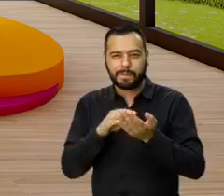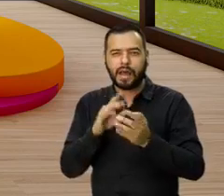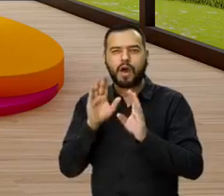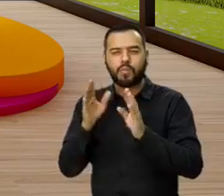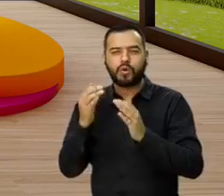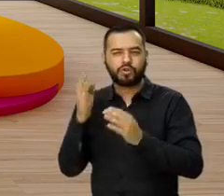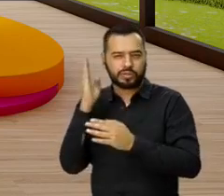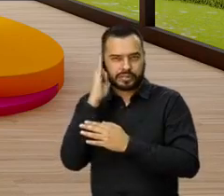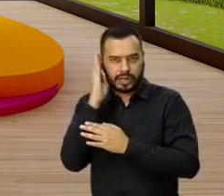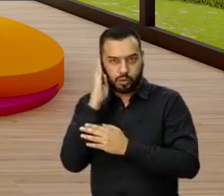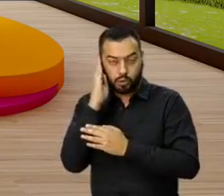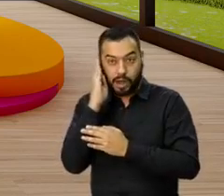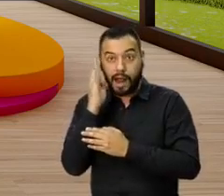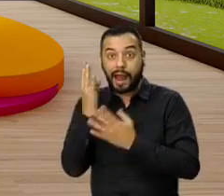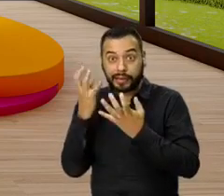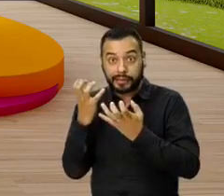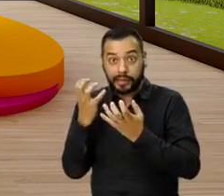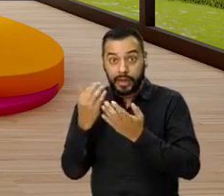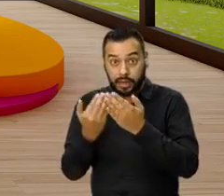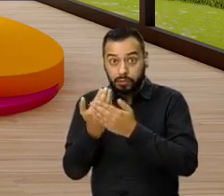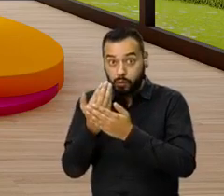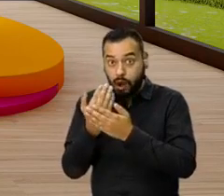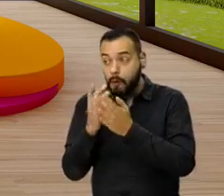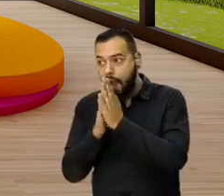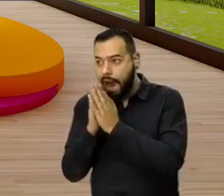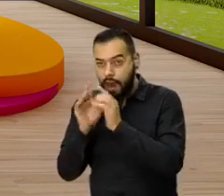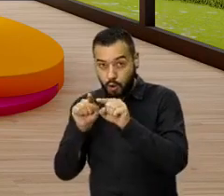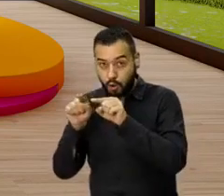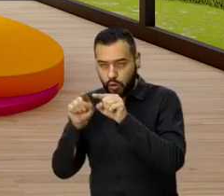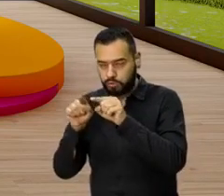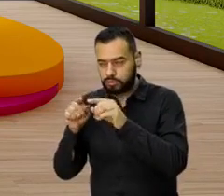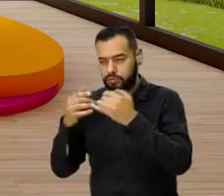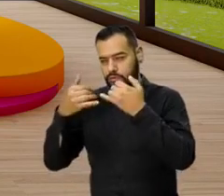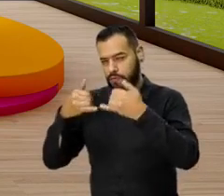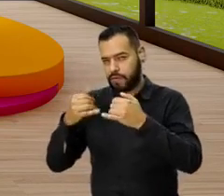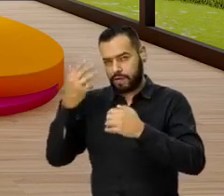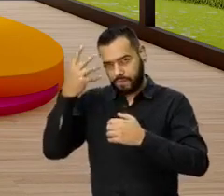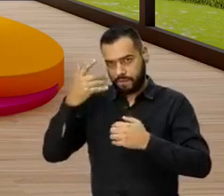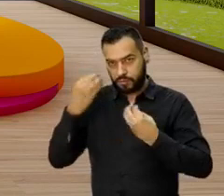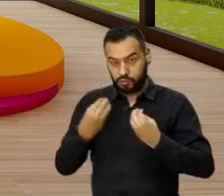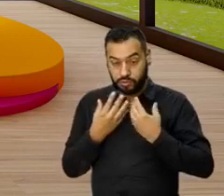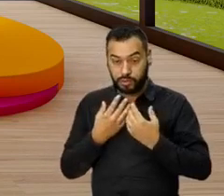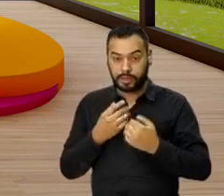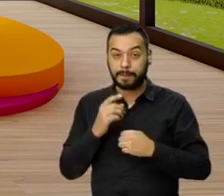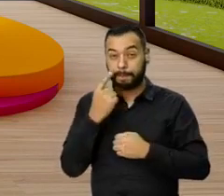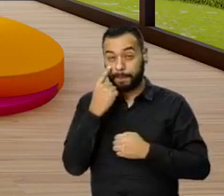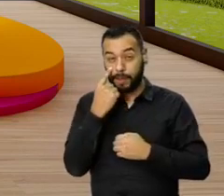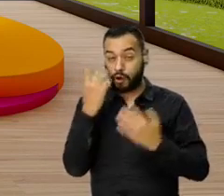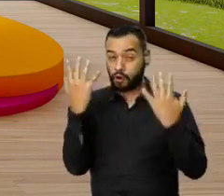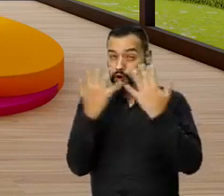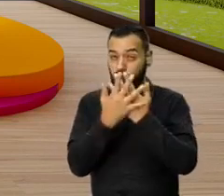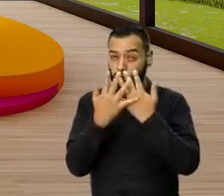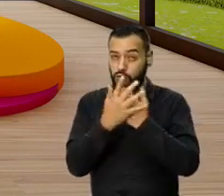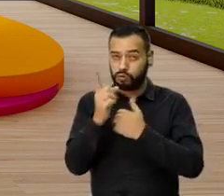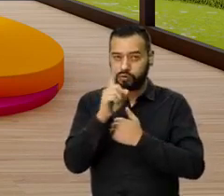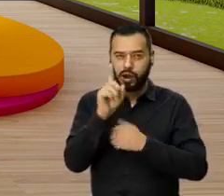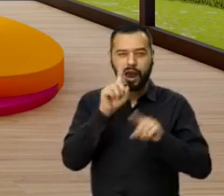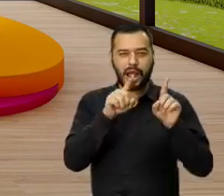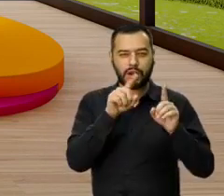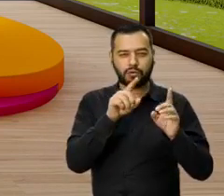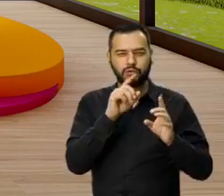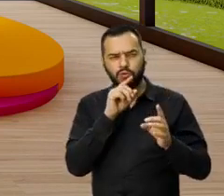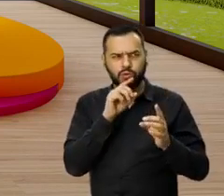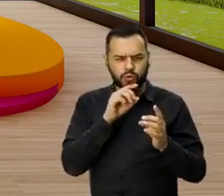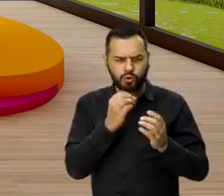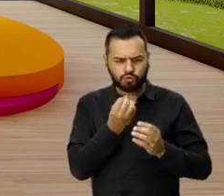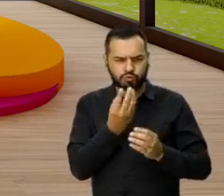por el celular que vamos a entregar al finalizar este Live. Entonces, les repito, no se me vayan a confundir, por favor, porque ya algunas personas